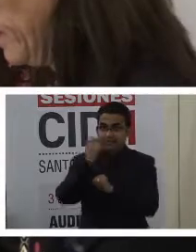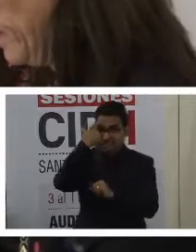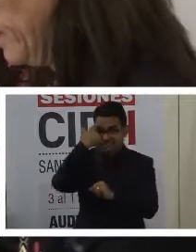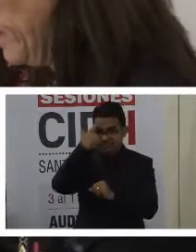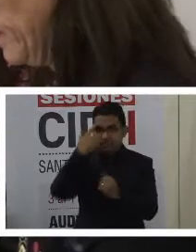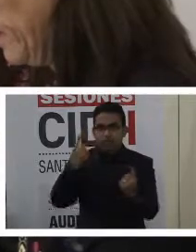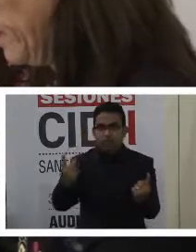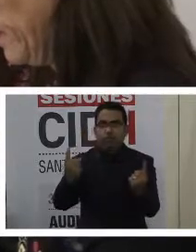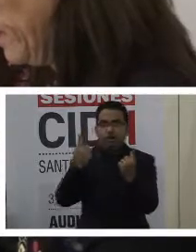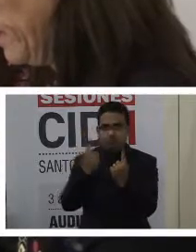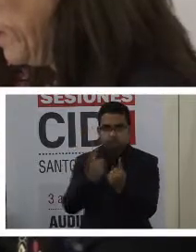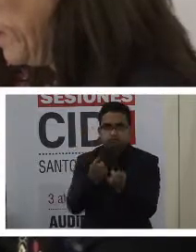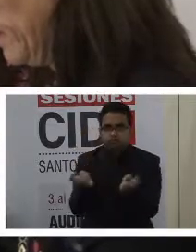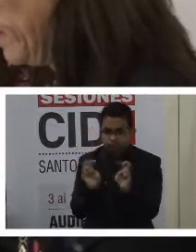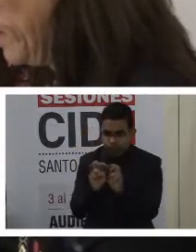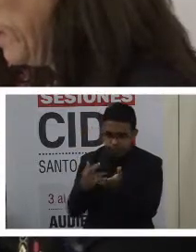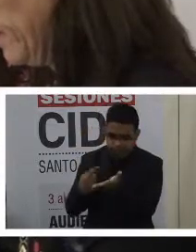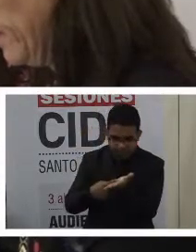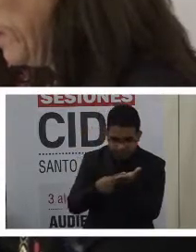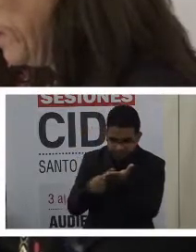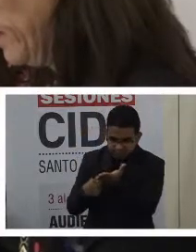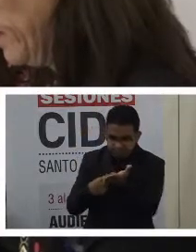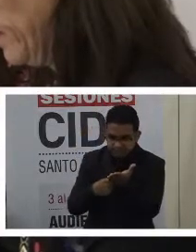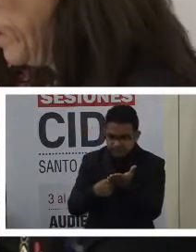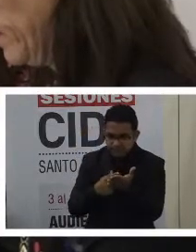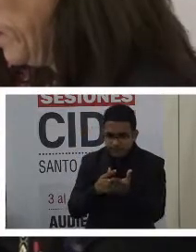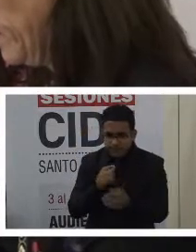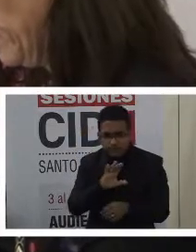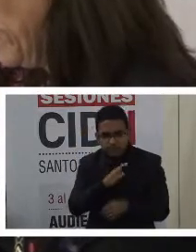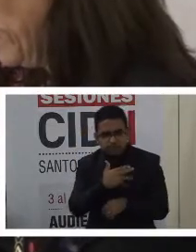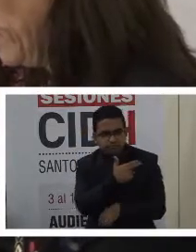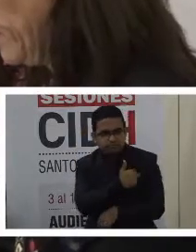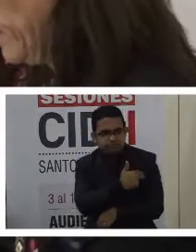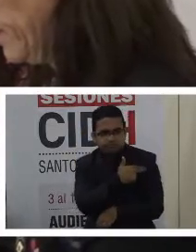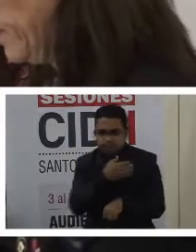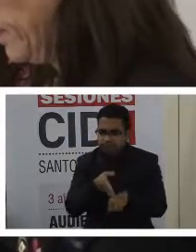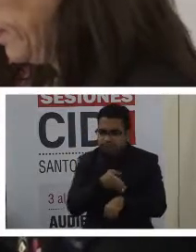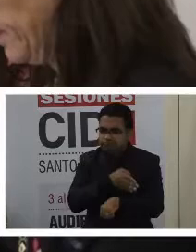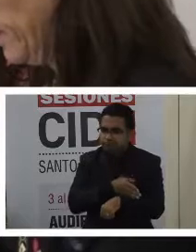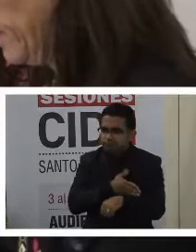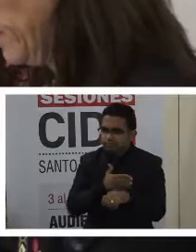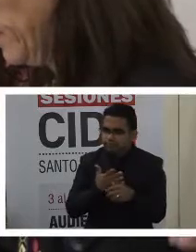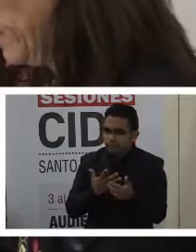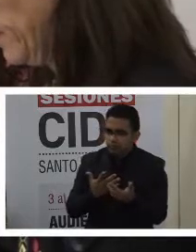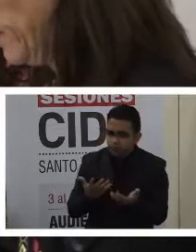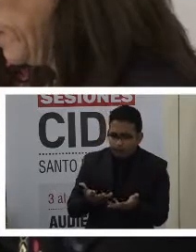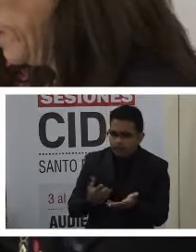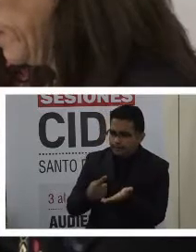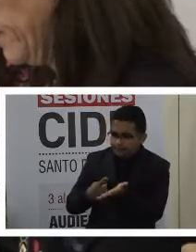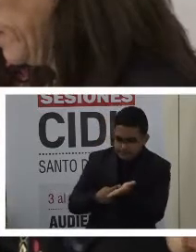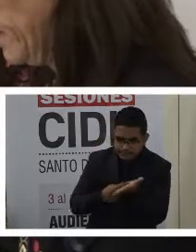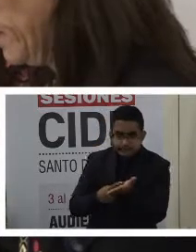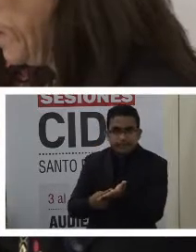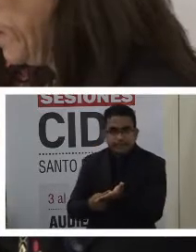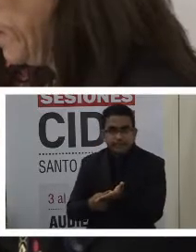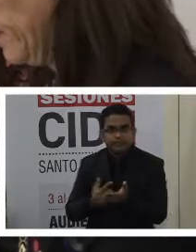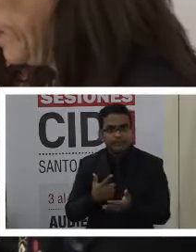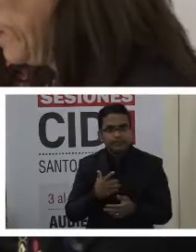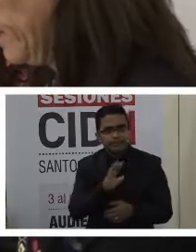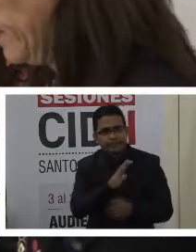analizado aquellos avances que se pueden haber dado en el cumplimiento de las medidas cautelares y las